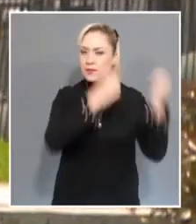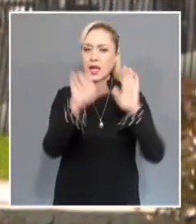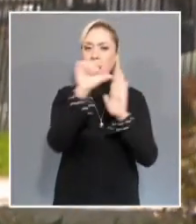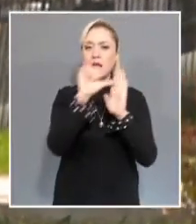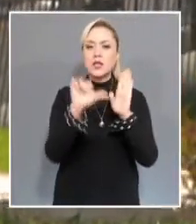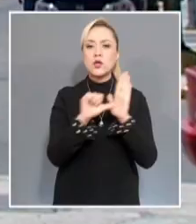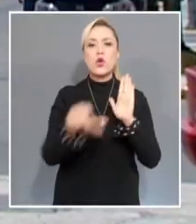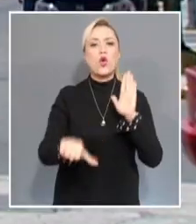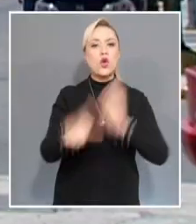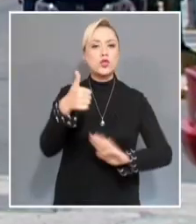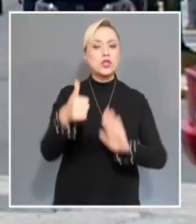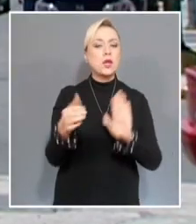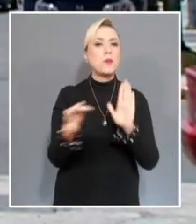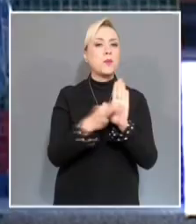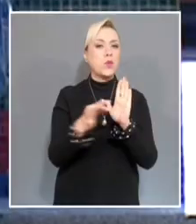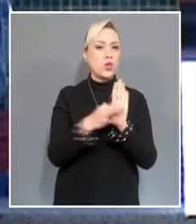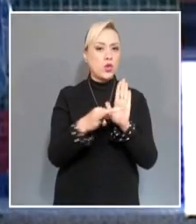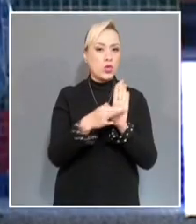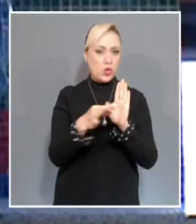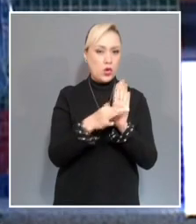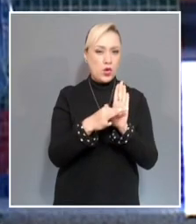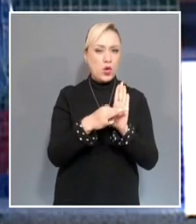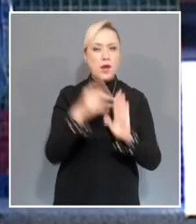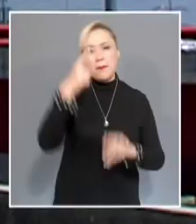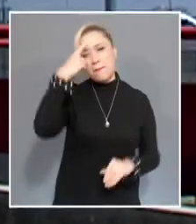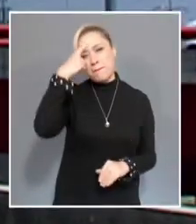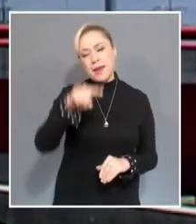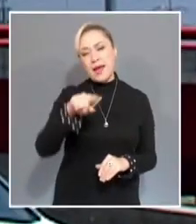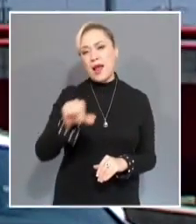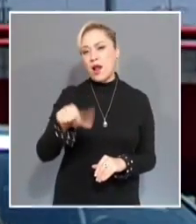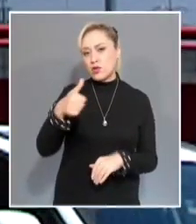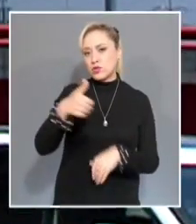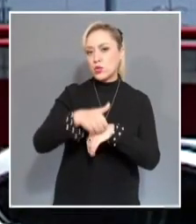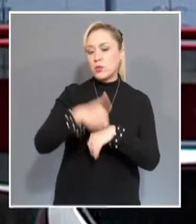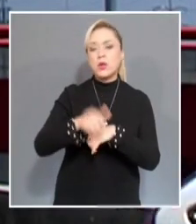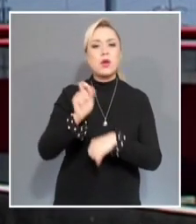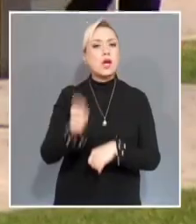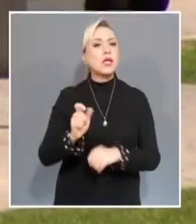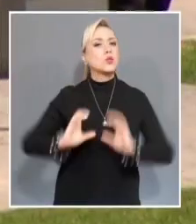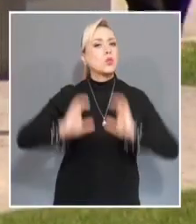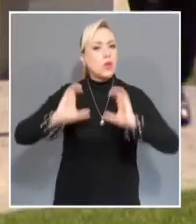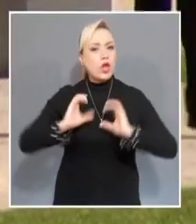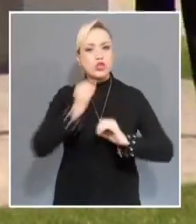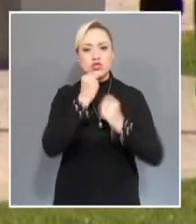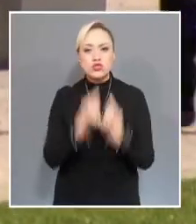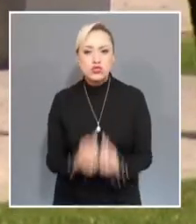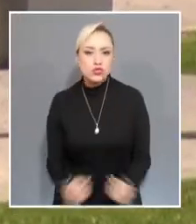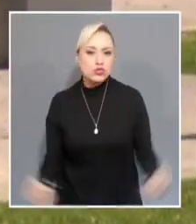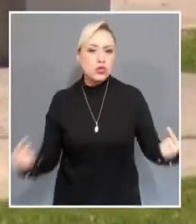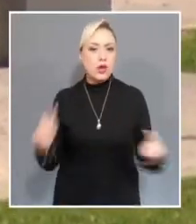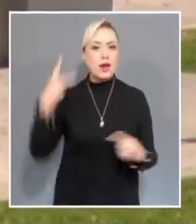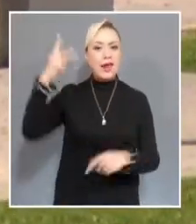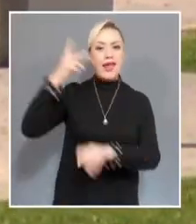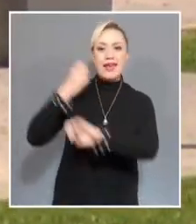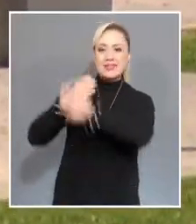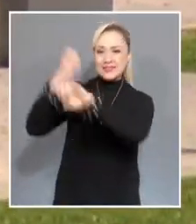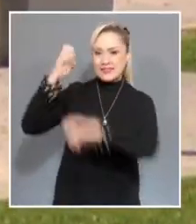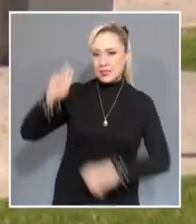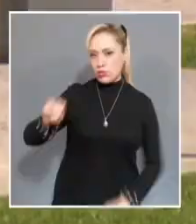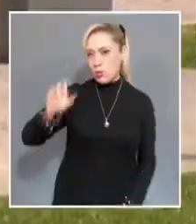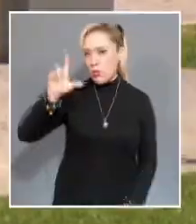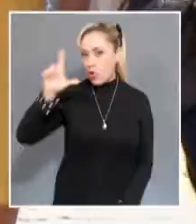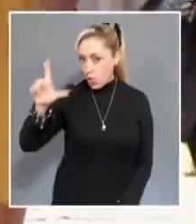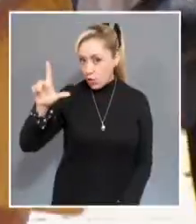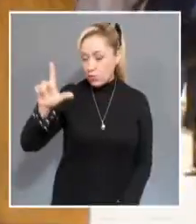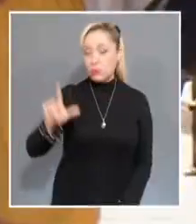Prestación de Servicios para la Atención, Cuidado y Desarrollo Integral Infantil del Estado de Nuevo León, que exige que